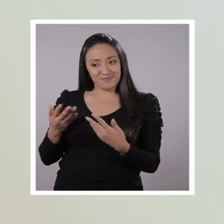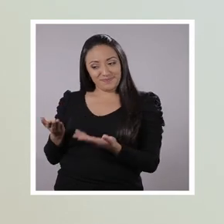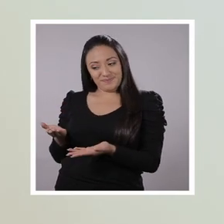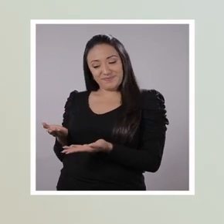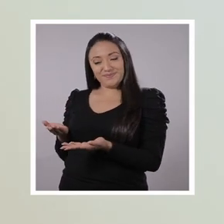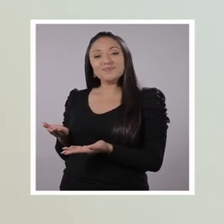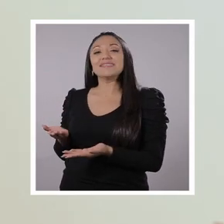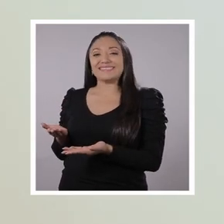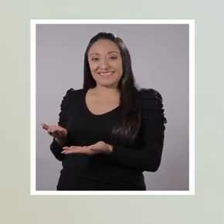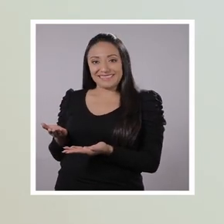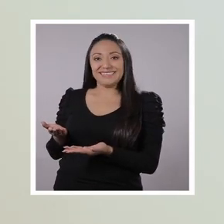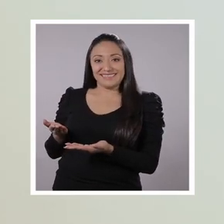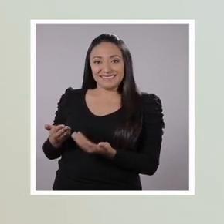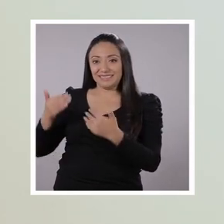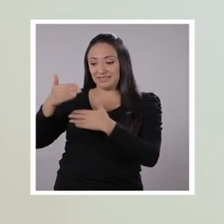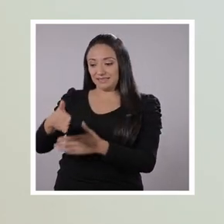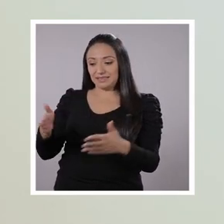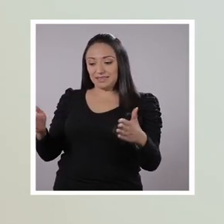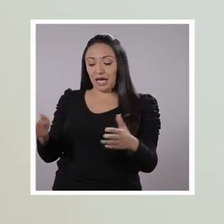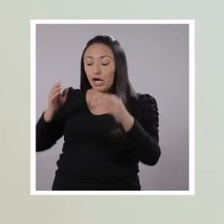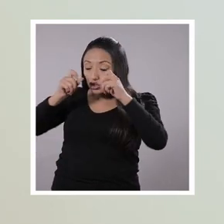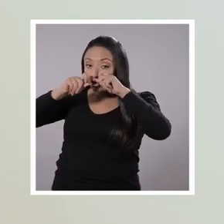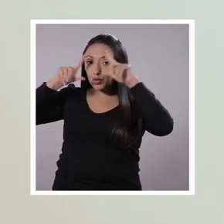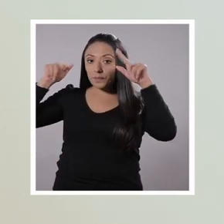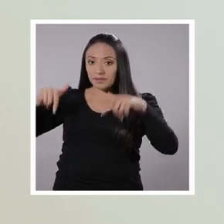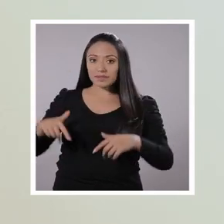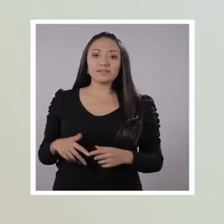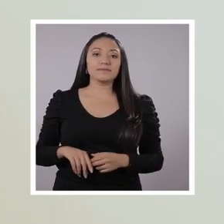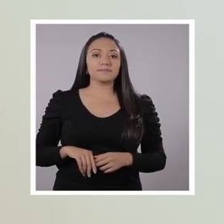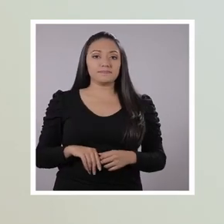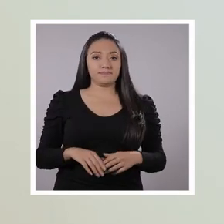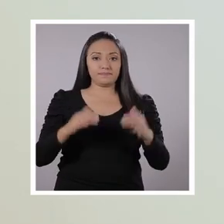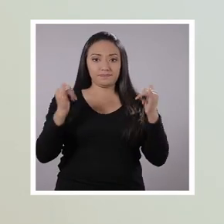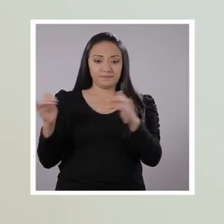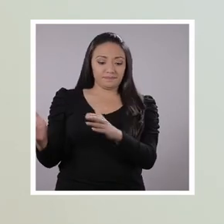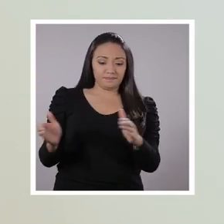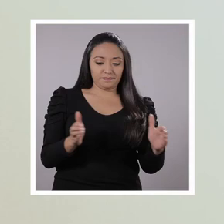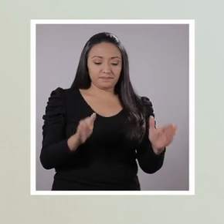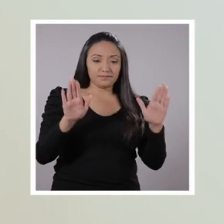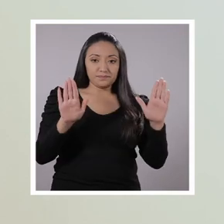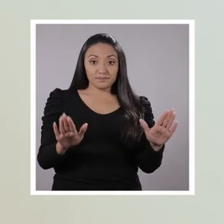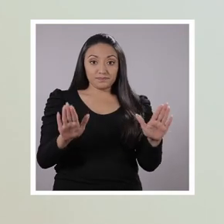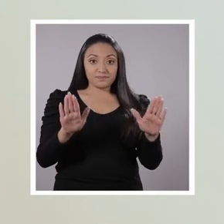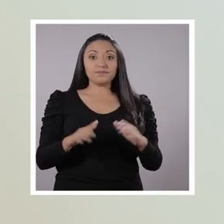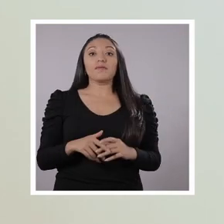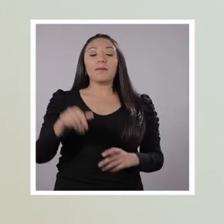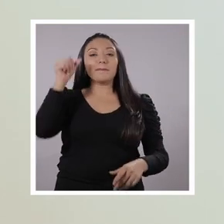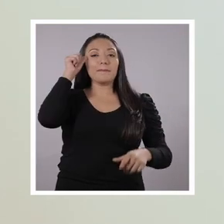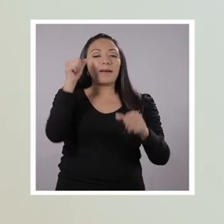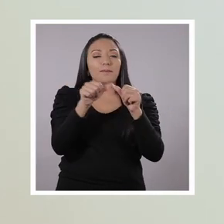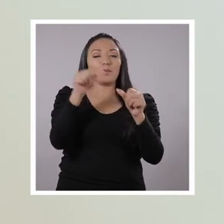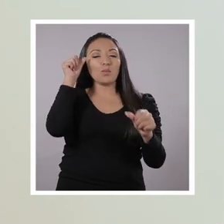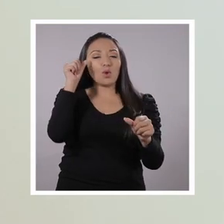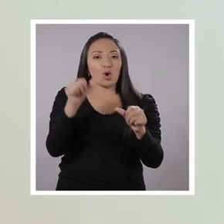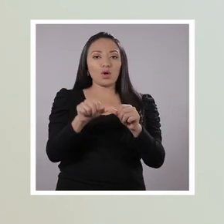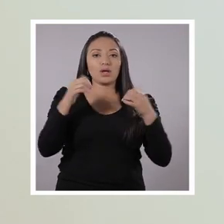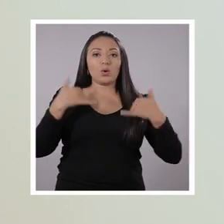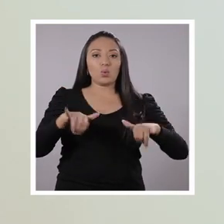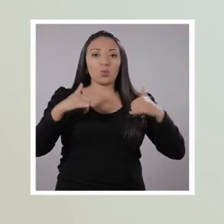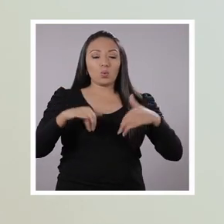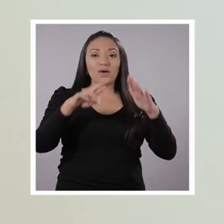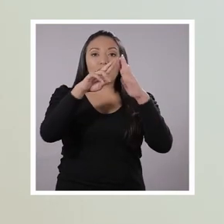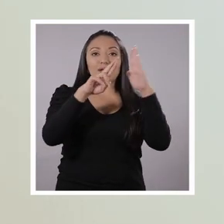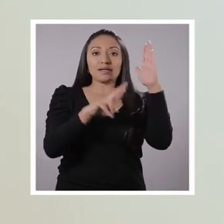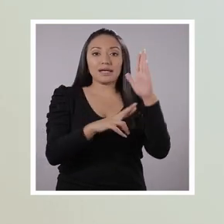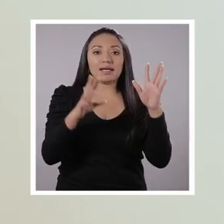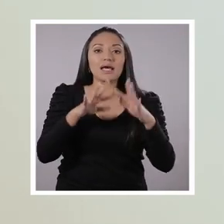estamos haciendo nuestro proyecto con la caja y adentro tiene sorpresas. Ajá. Y hoy día, nuestro juego de memoria está